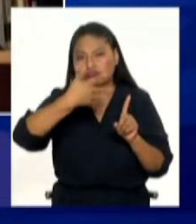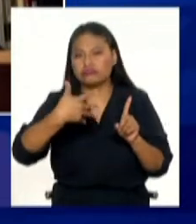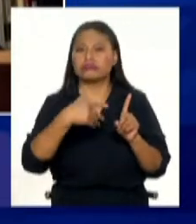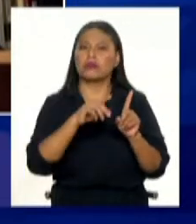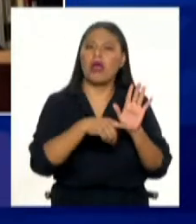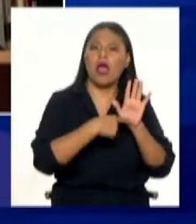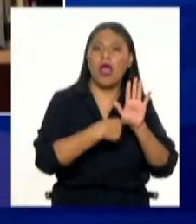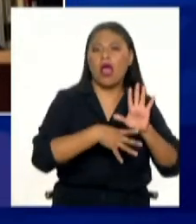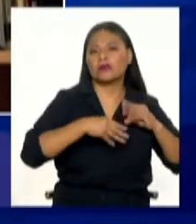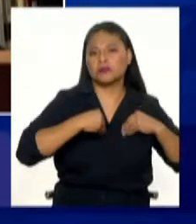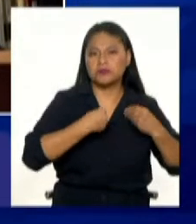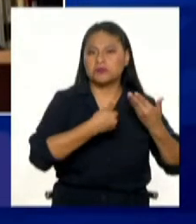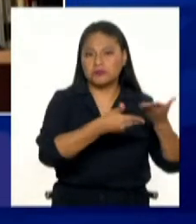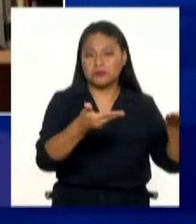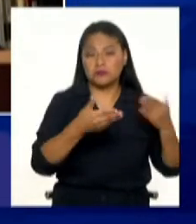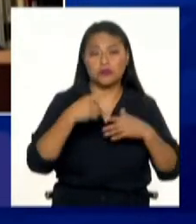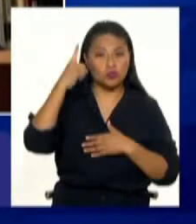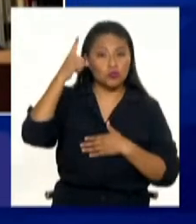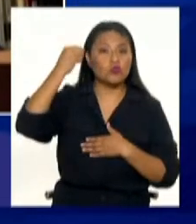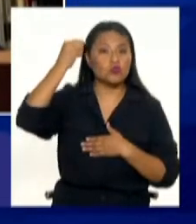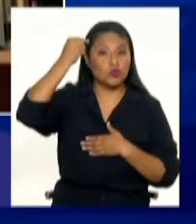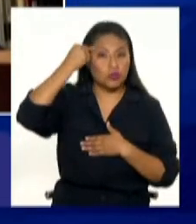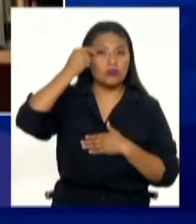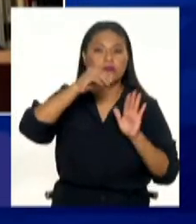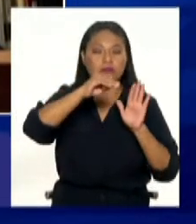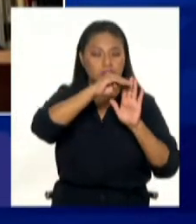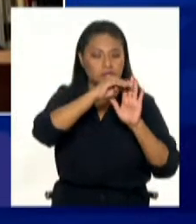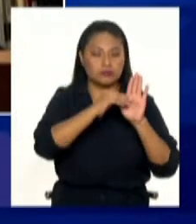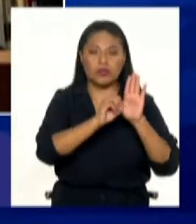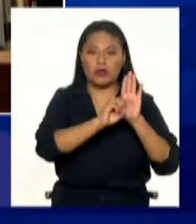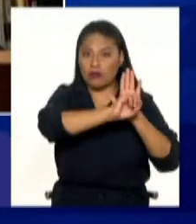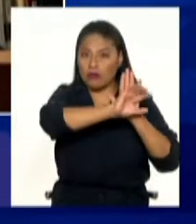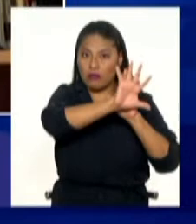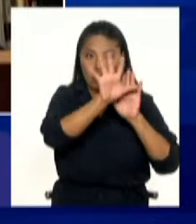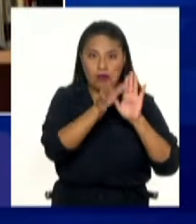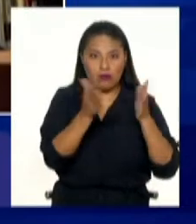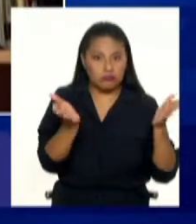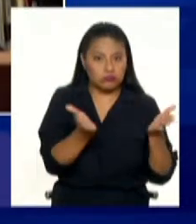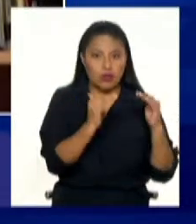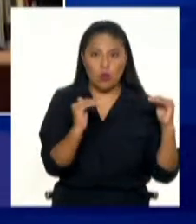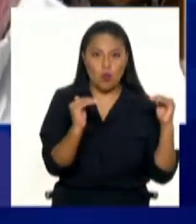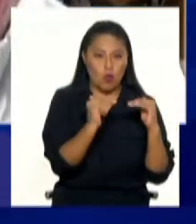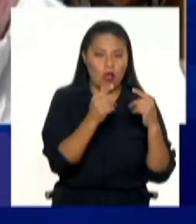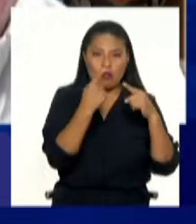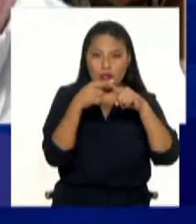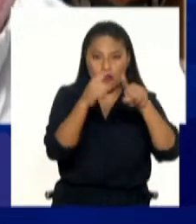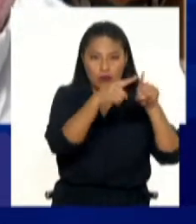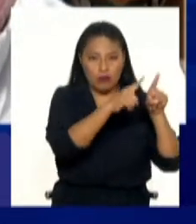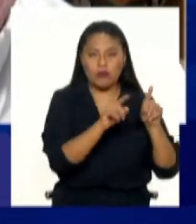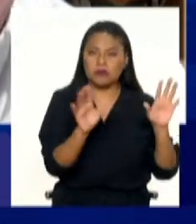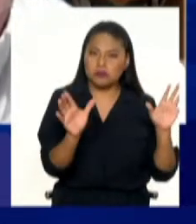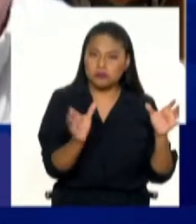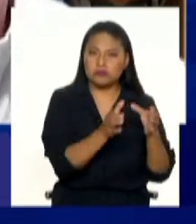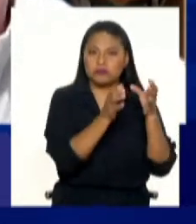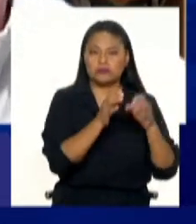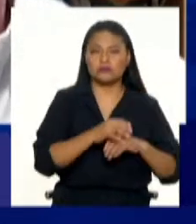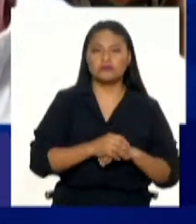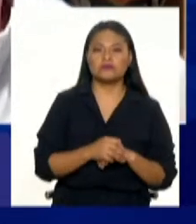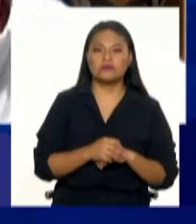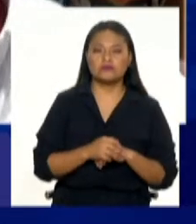Hay políticas muy claras para promover la diversidad y